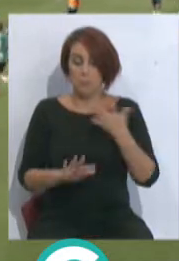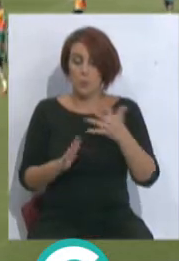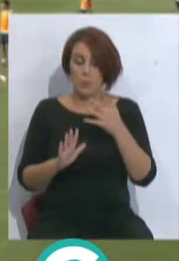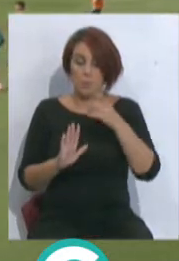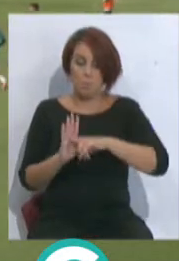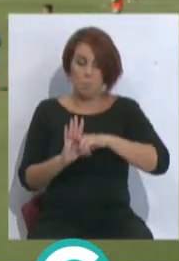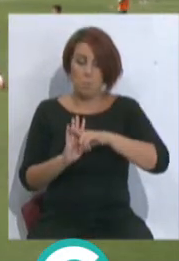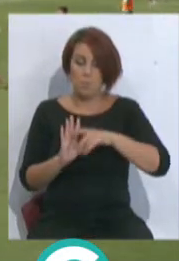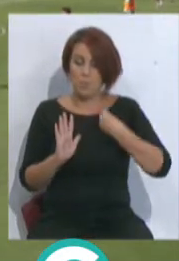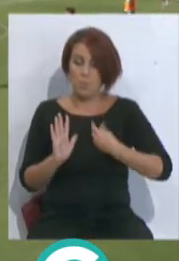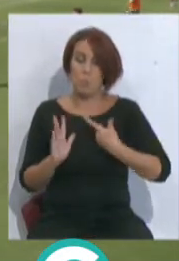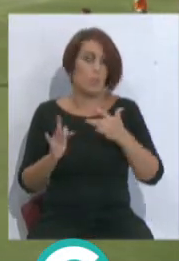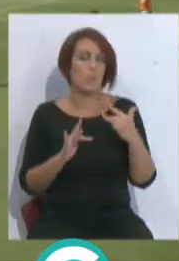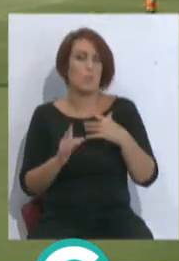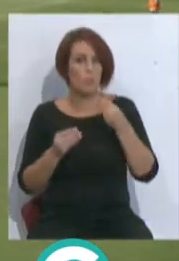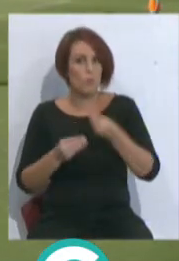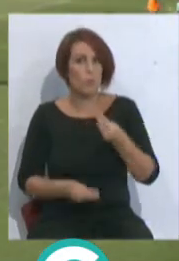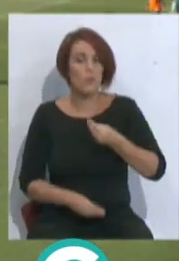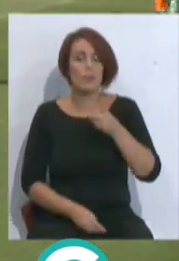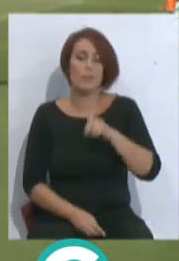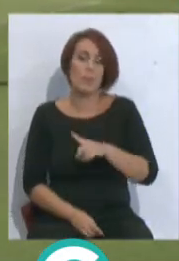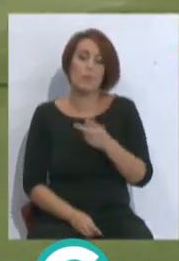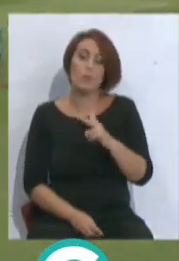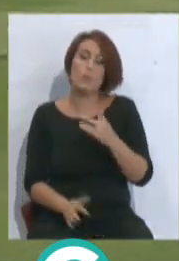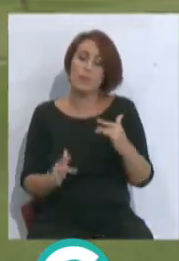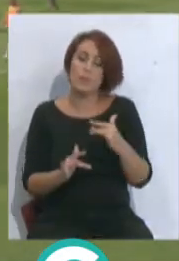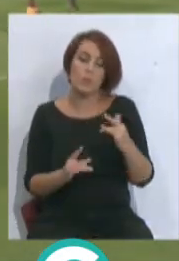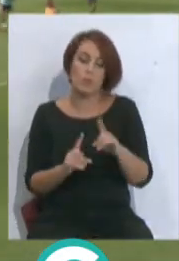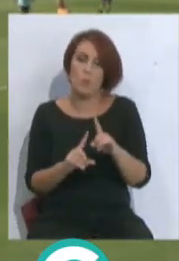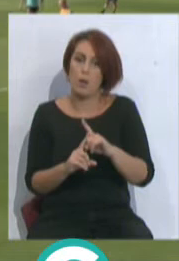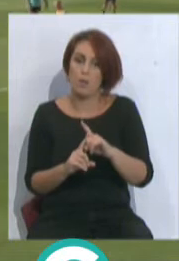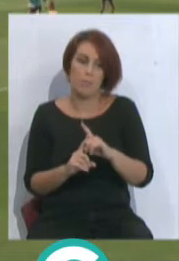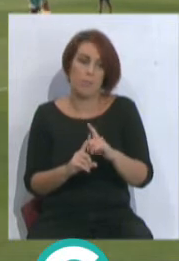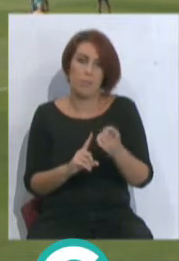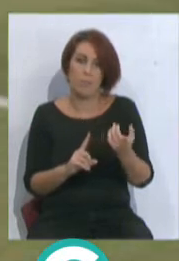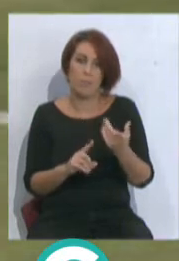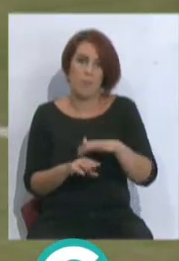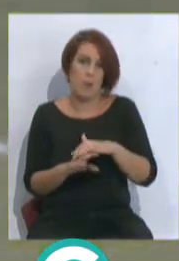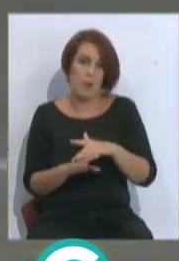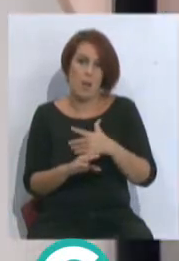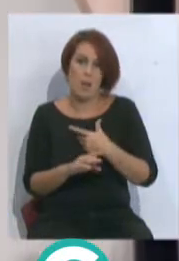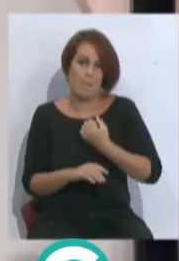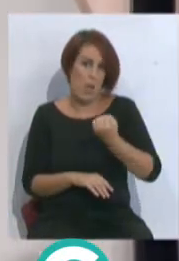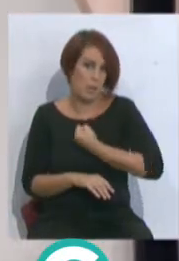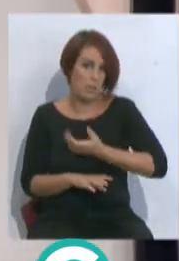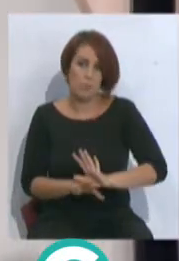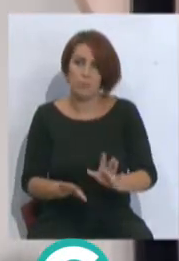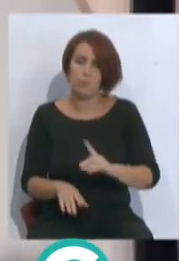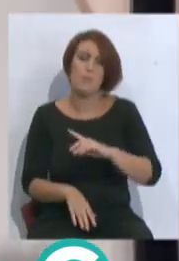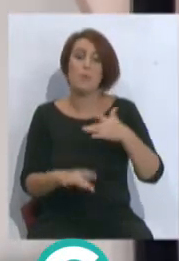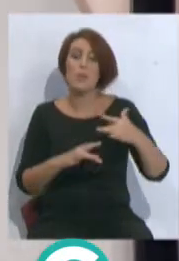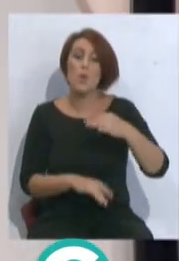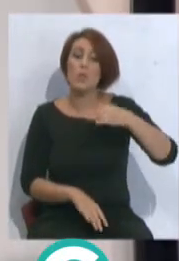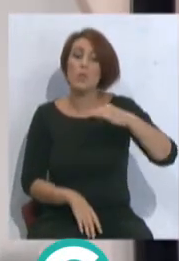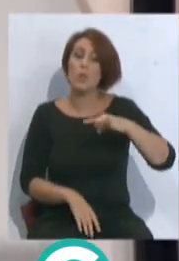jugando ahí, y que lo que hemos hecho, grandes partidos, y también hemos hecho dos partidos que eran para pegarnos dos vueltas. Y el único partido que yo veo que debería